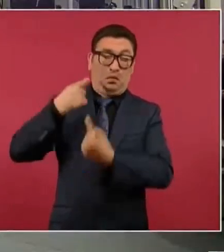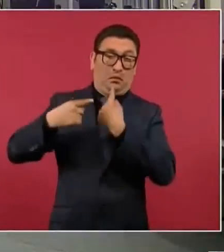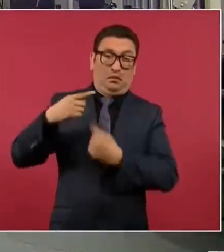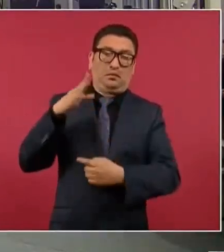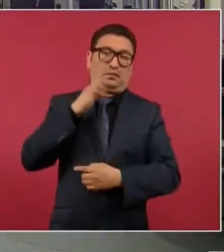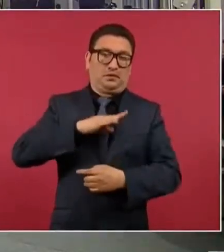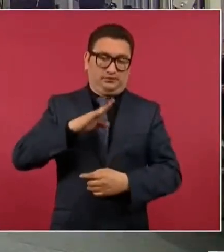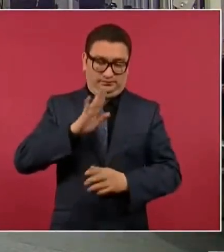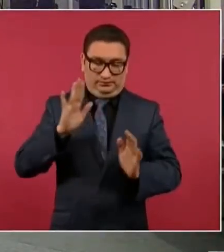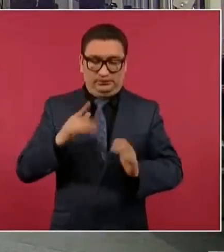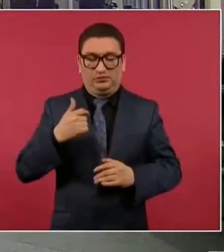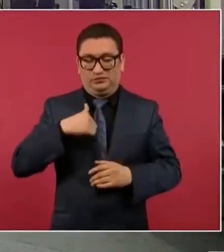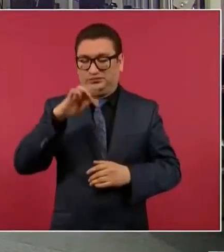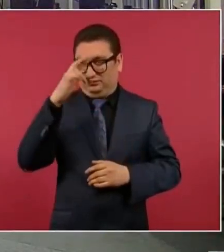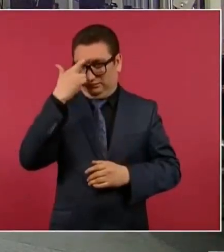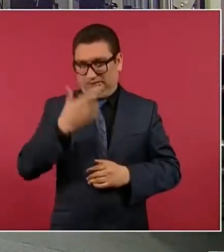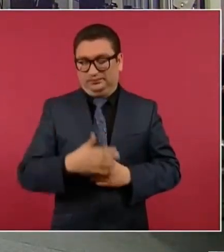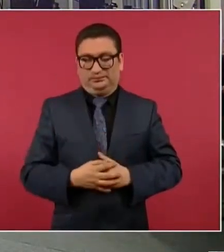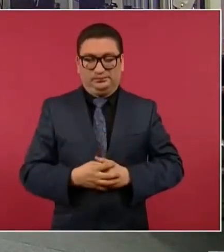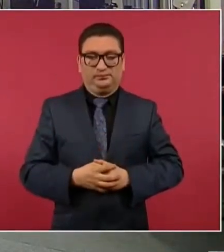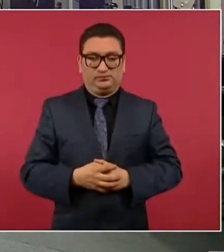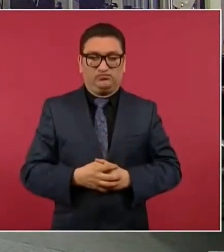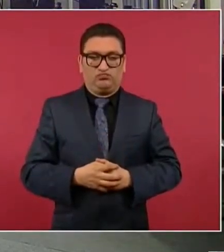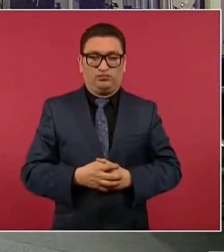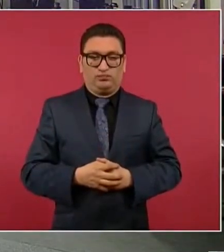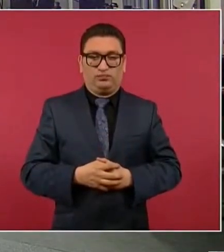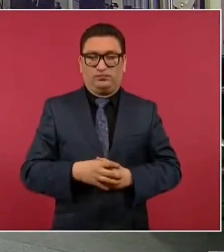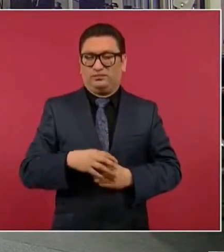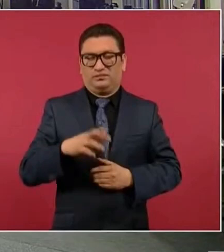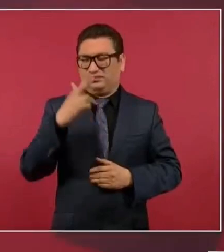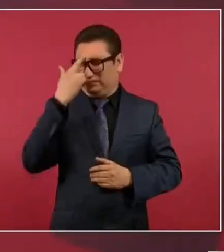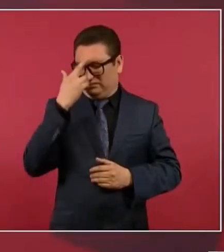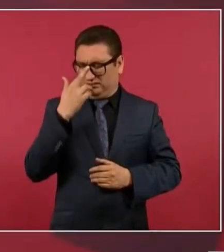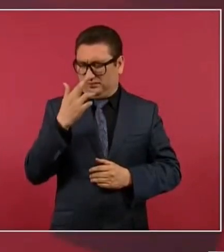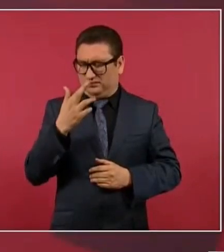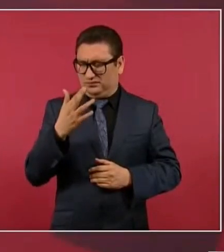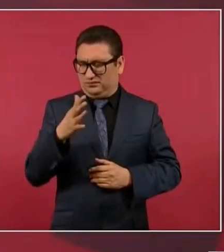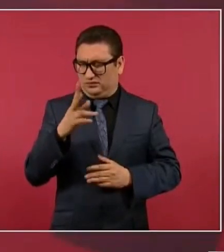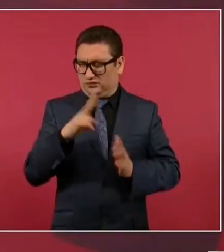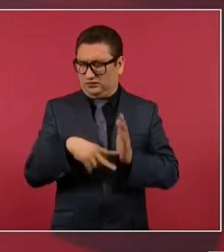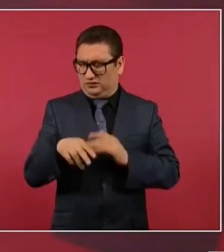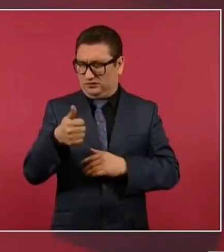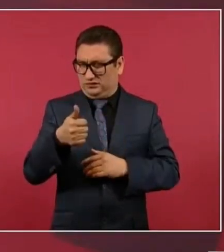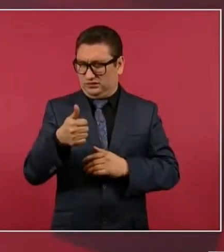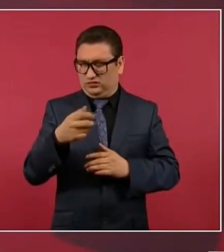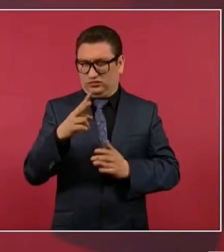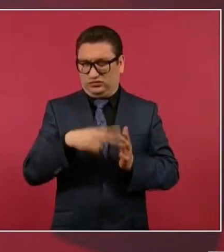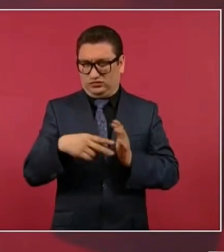Bueno, me acuerdo que no sé si el 6 o en el 12